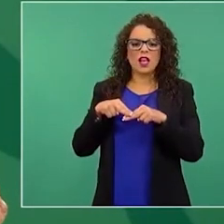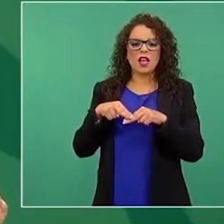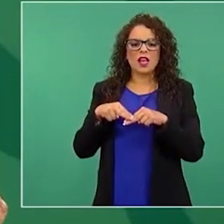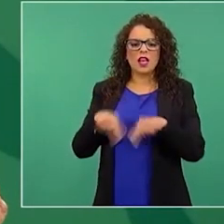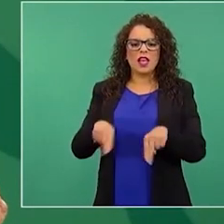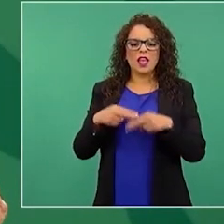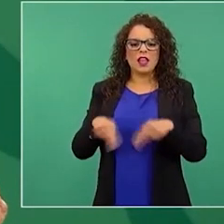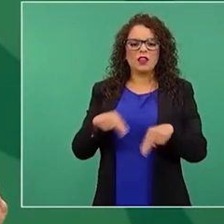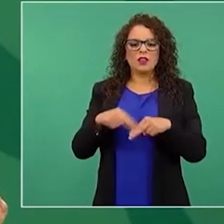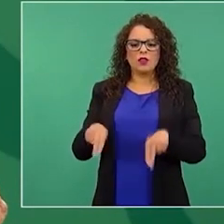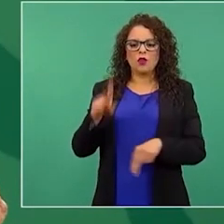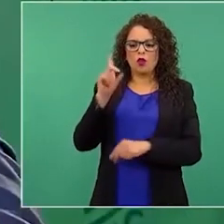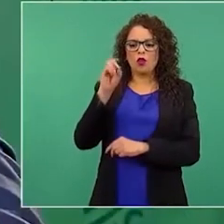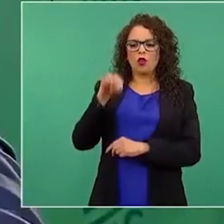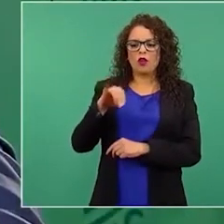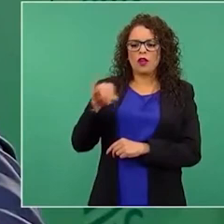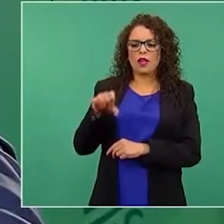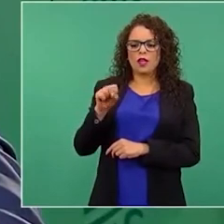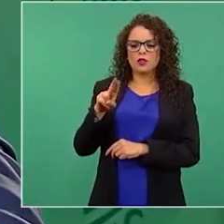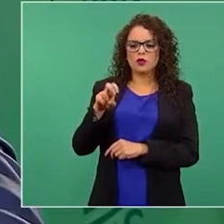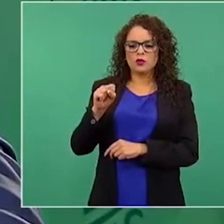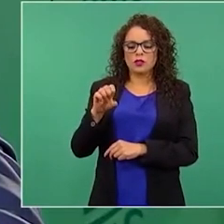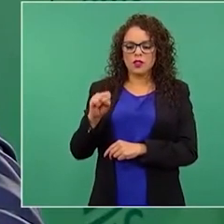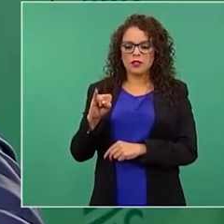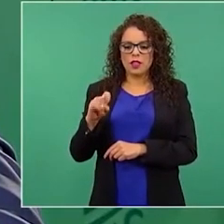Silva Gerson,